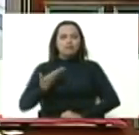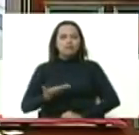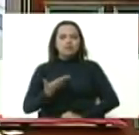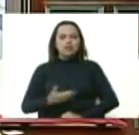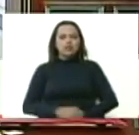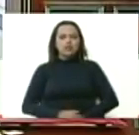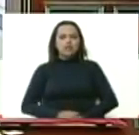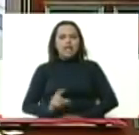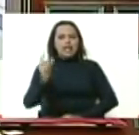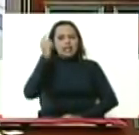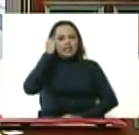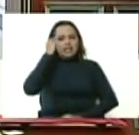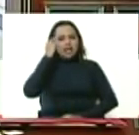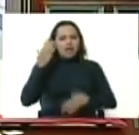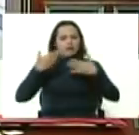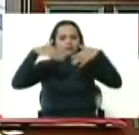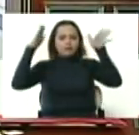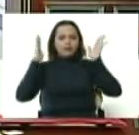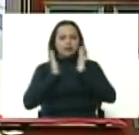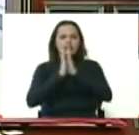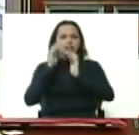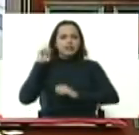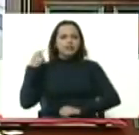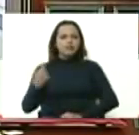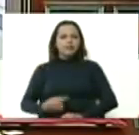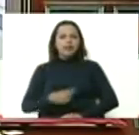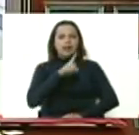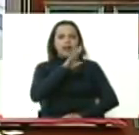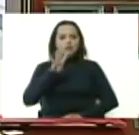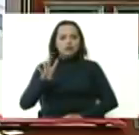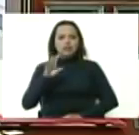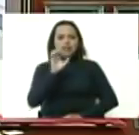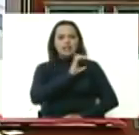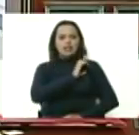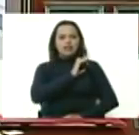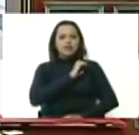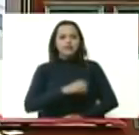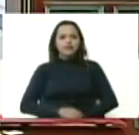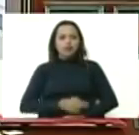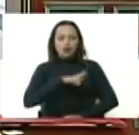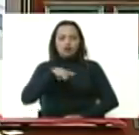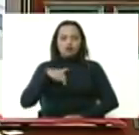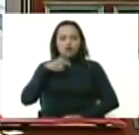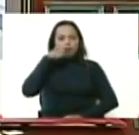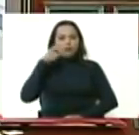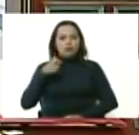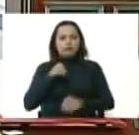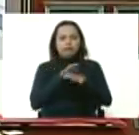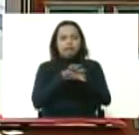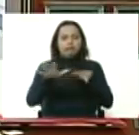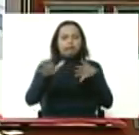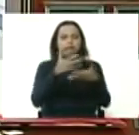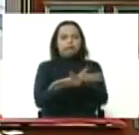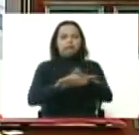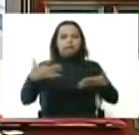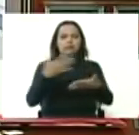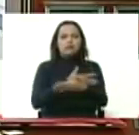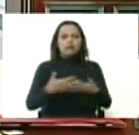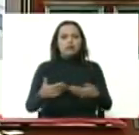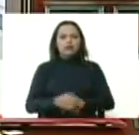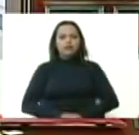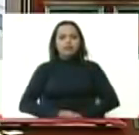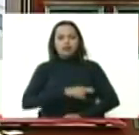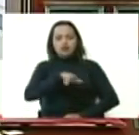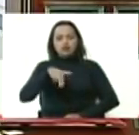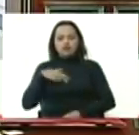el día de la divina pastora el 14 de enero nuestro pueblo salió por millones y nosotros